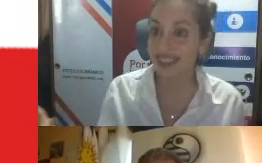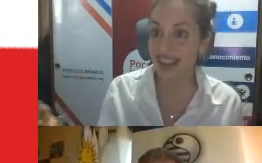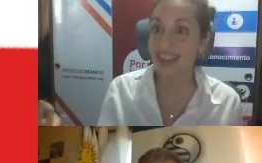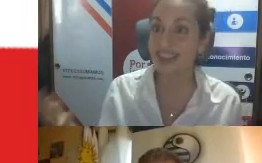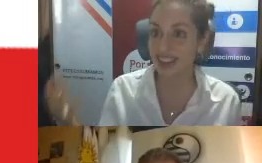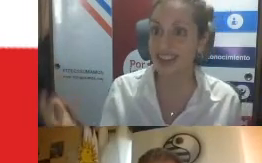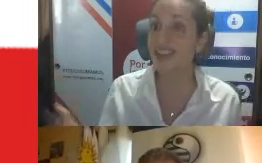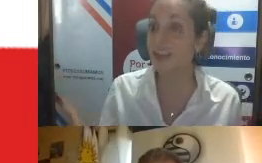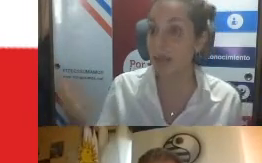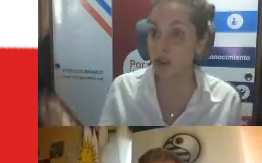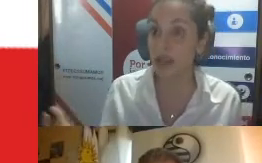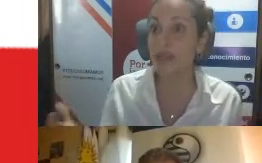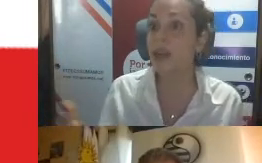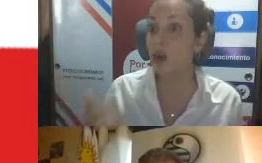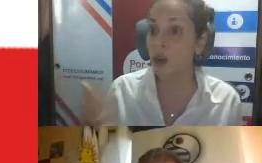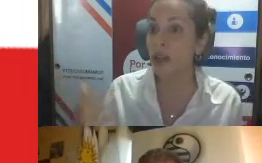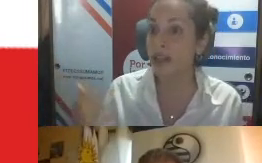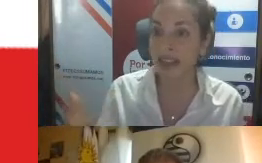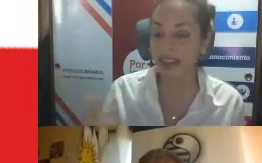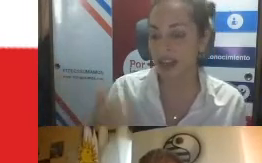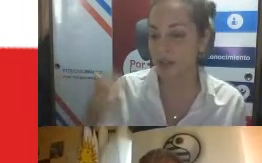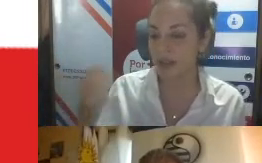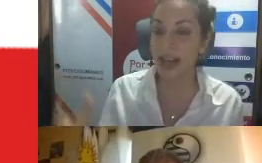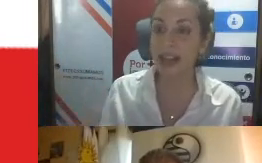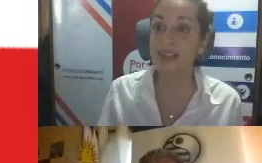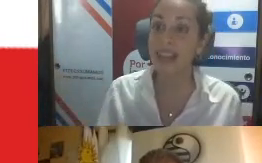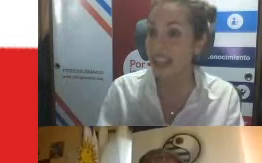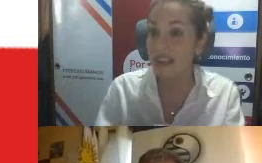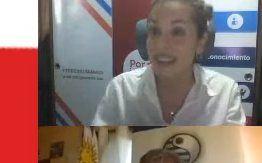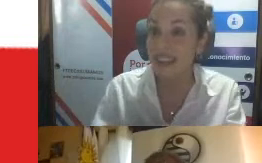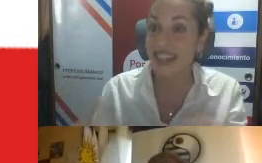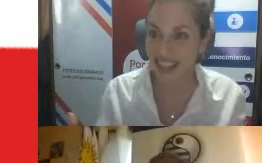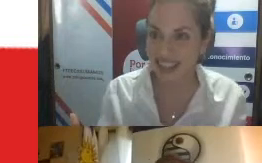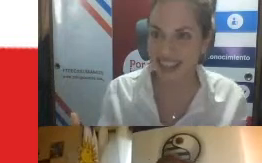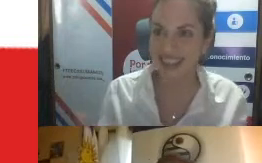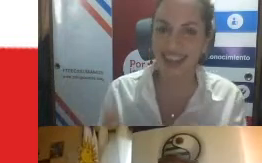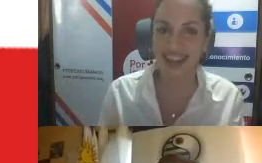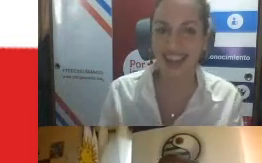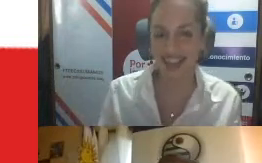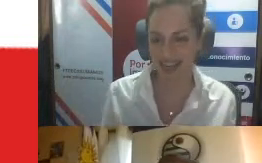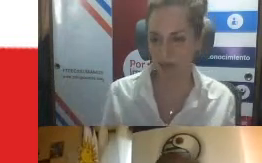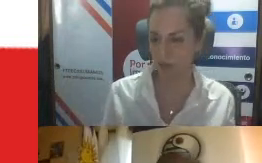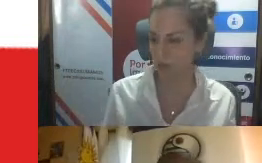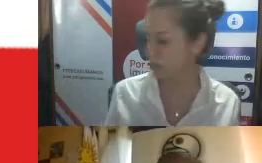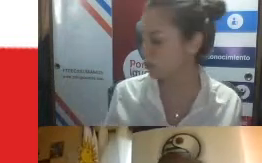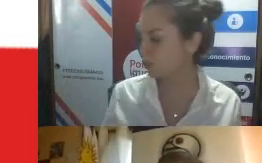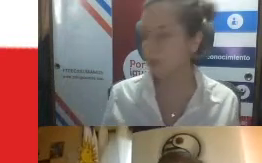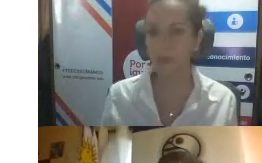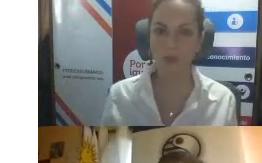existencia de personas con distintas discapacidades y a la diversidad en general.